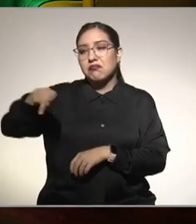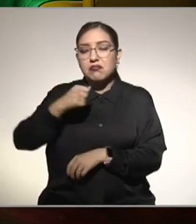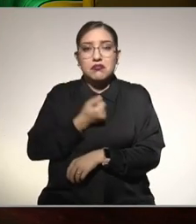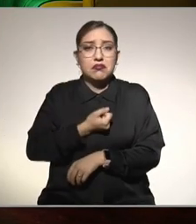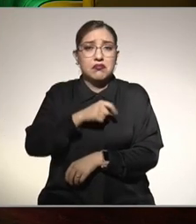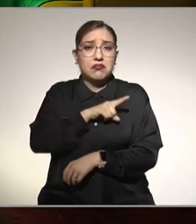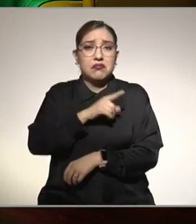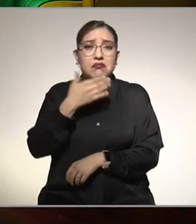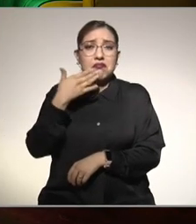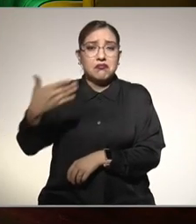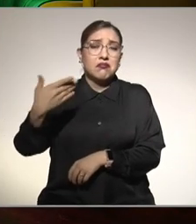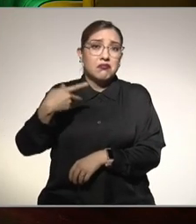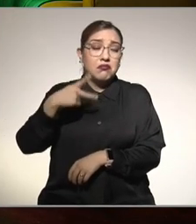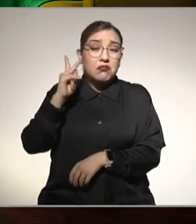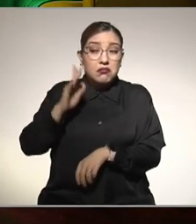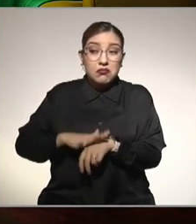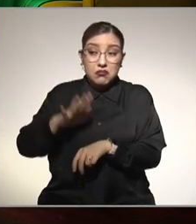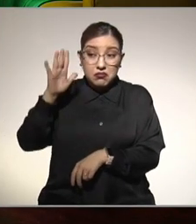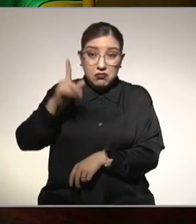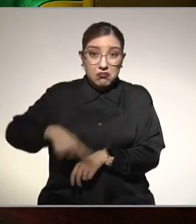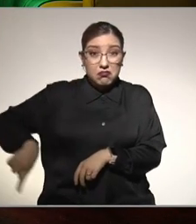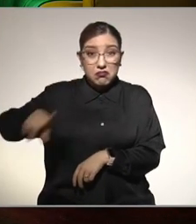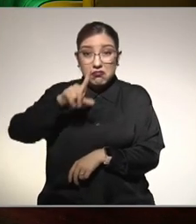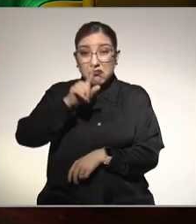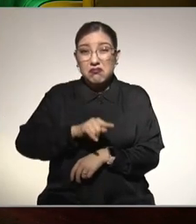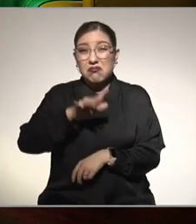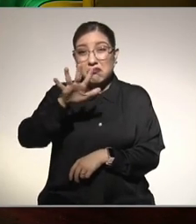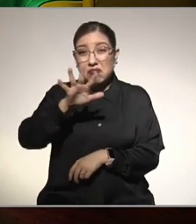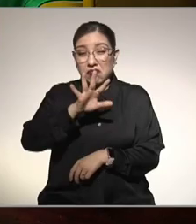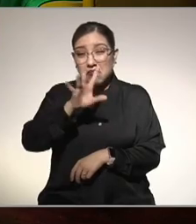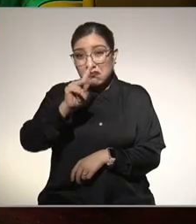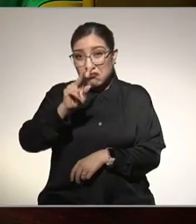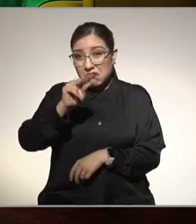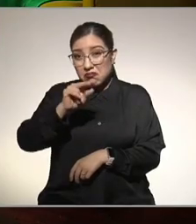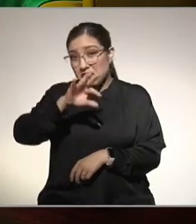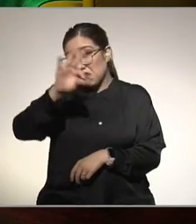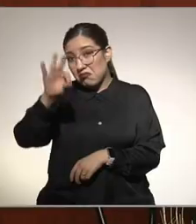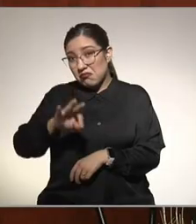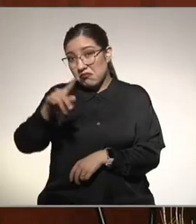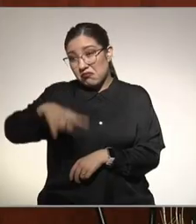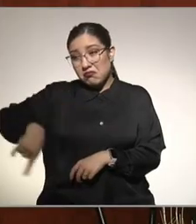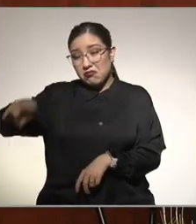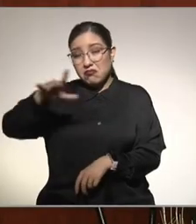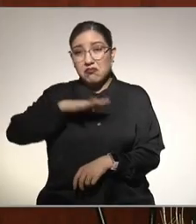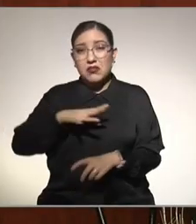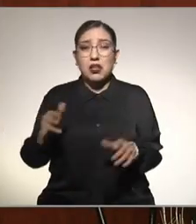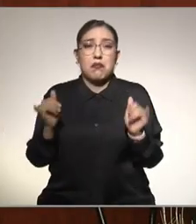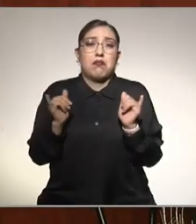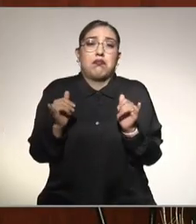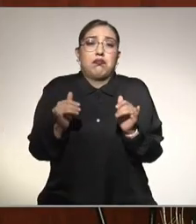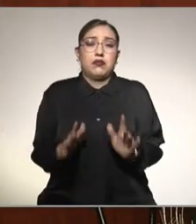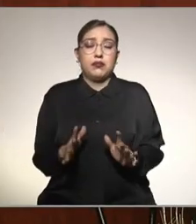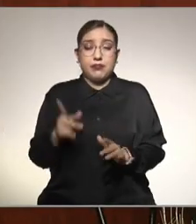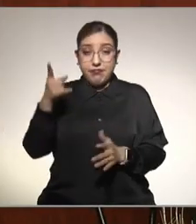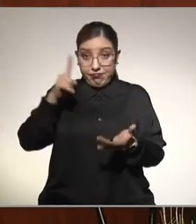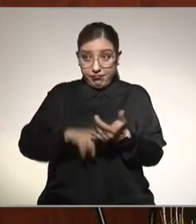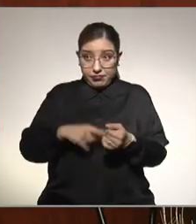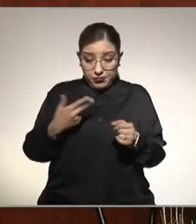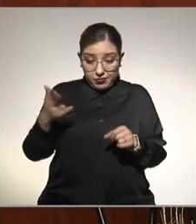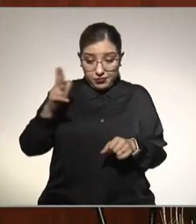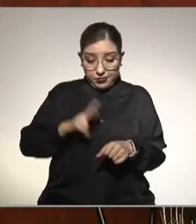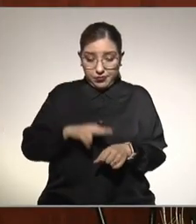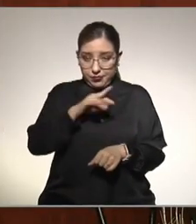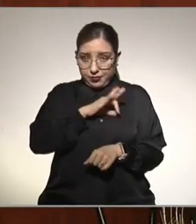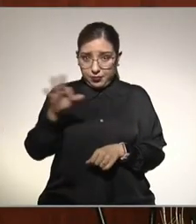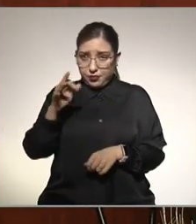resulta que la gran mayoría tienen sobrepeso, 75, 80 por ciento. Es altísimo. Nosotros tenemos en el Hospital General la posibilidad de hacer